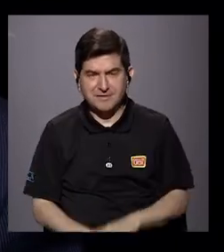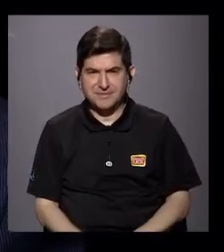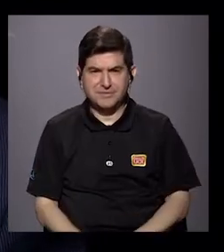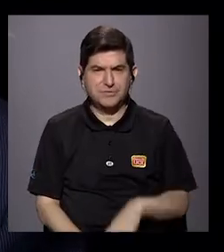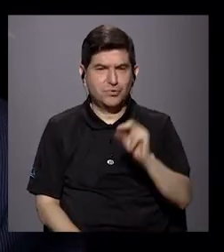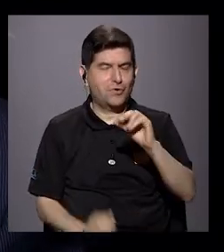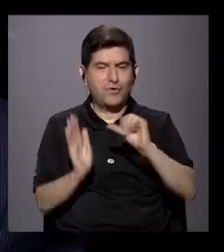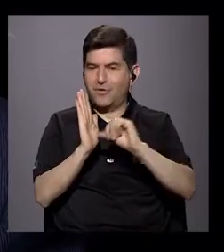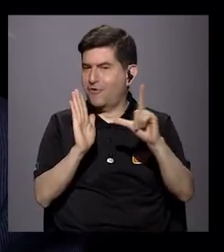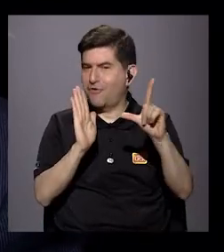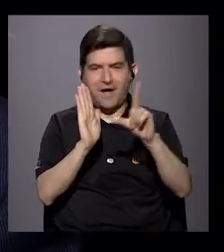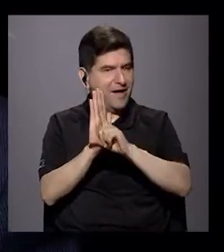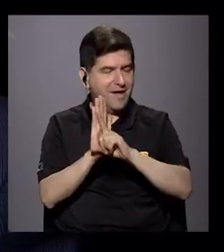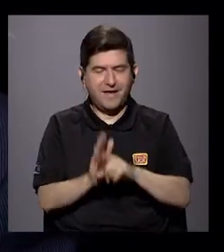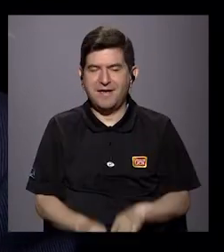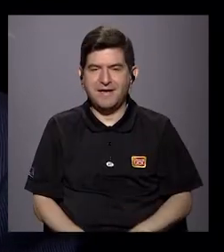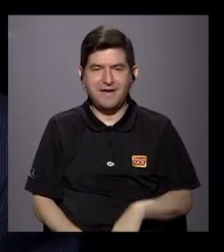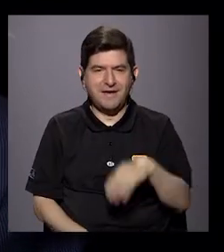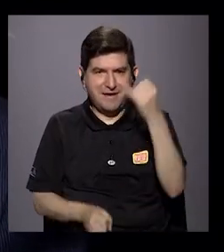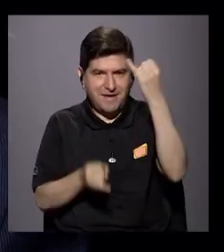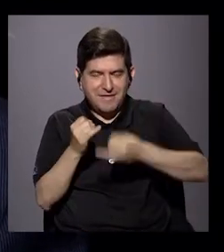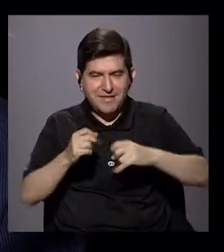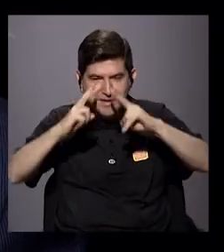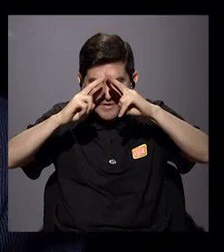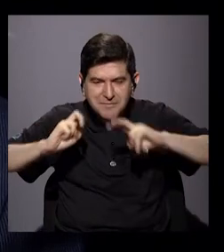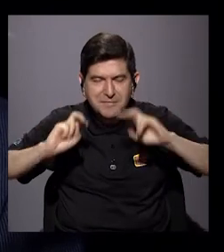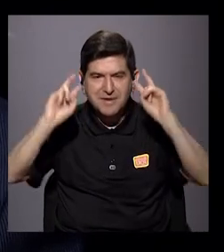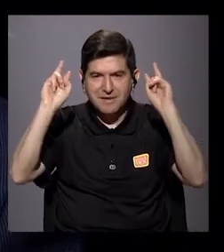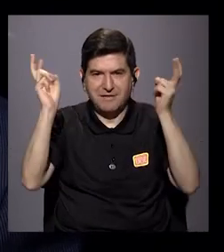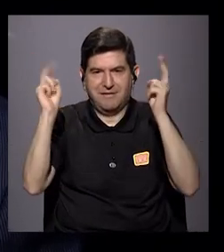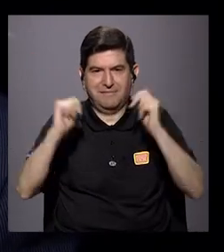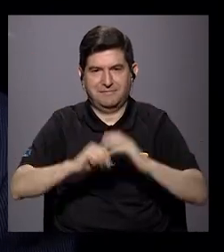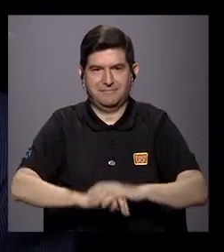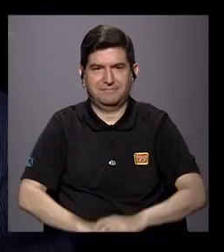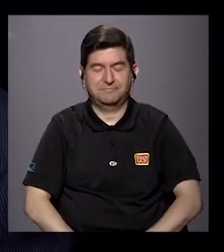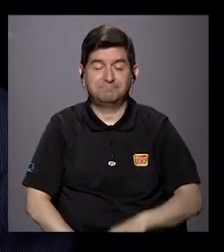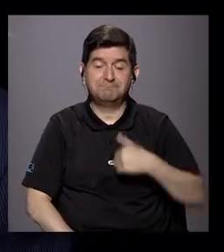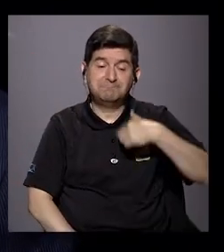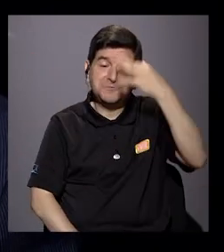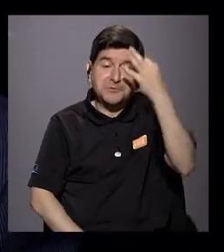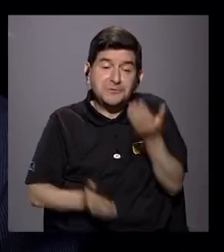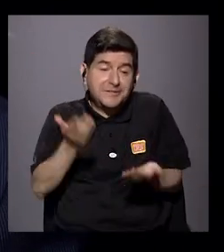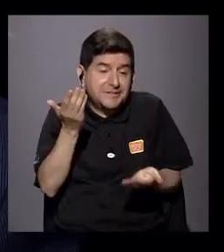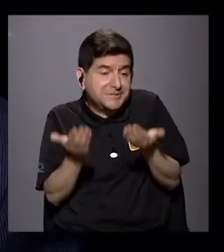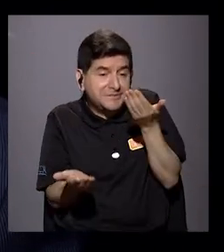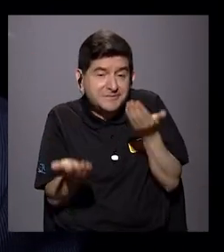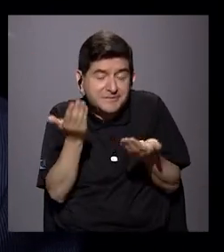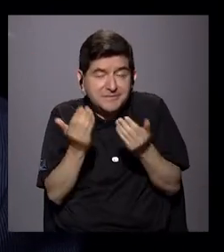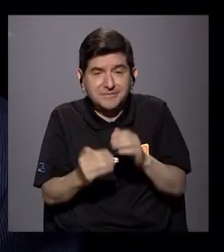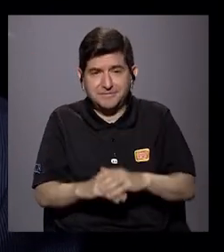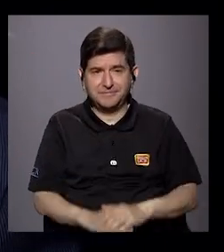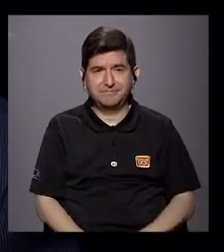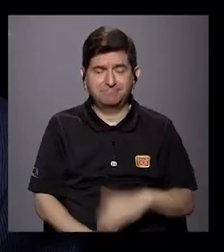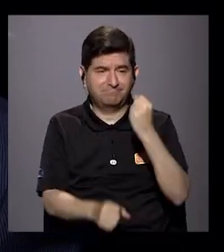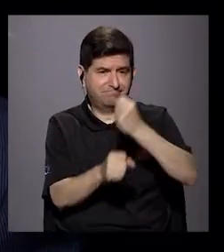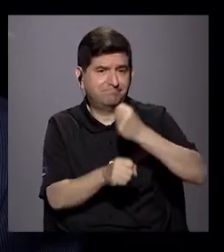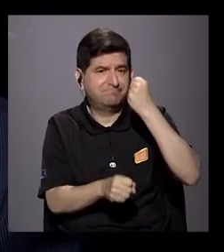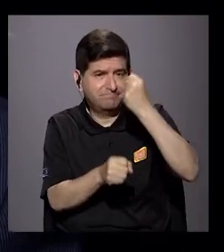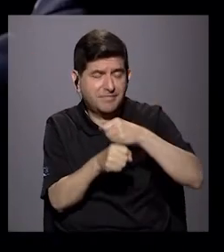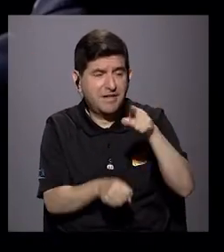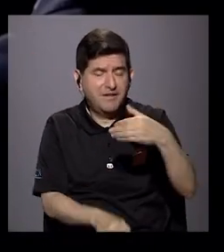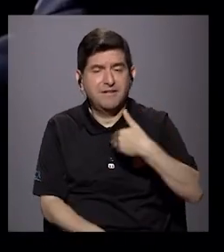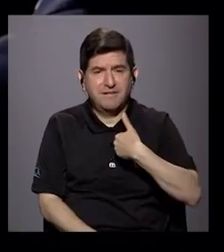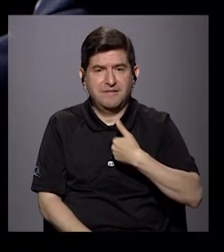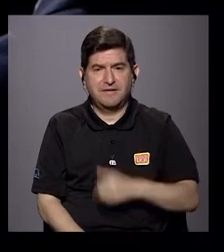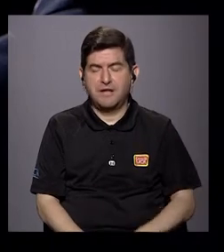la Asamblea Legislativa donde se terminan de visualizar estos temas. Entonces creo que por ahí es la labor de él.